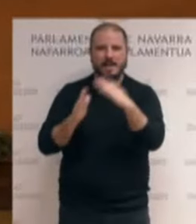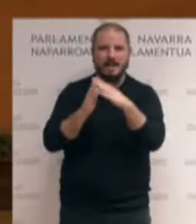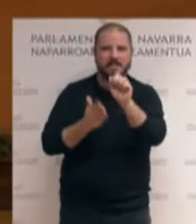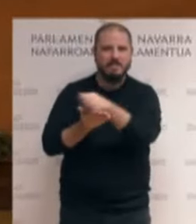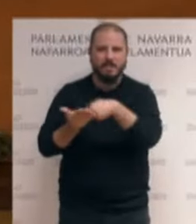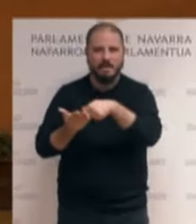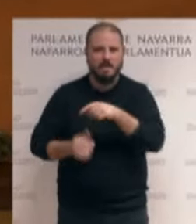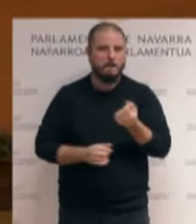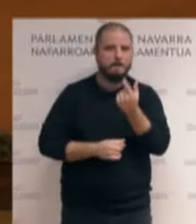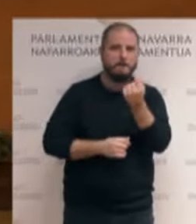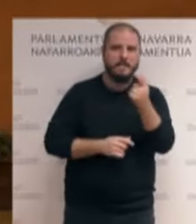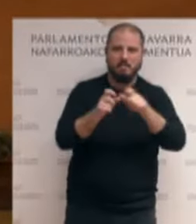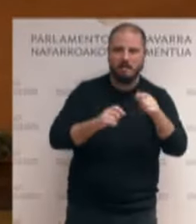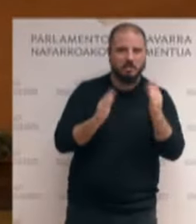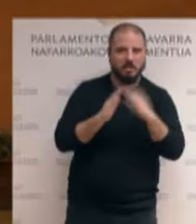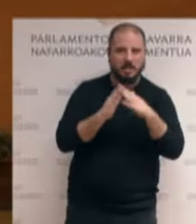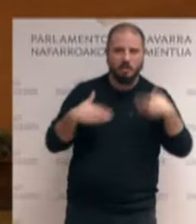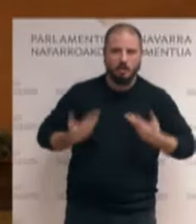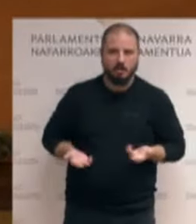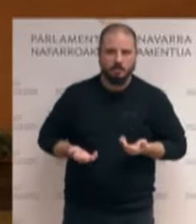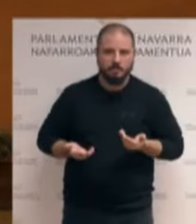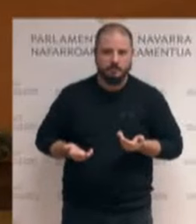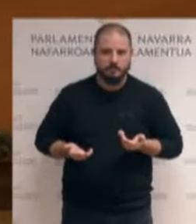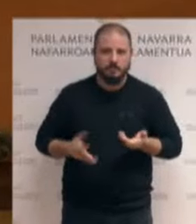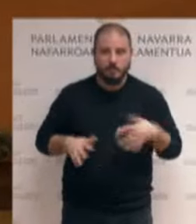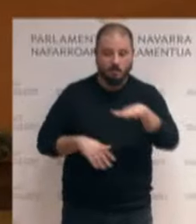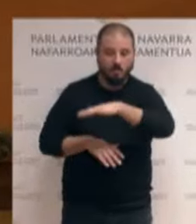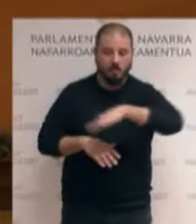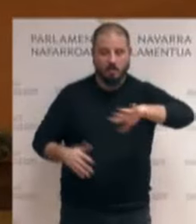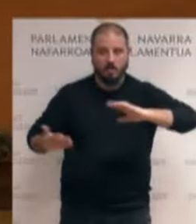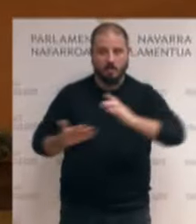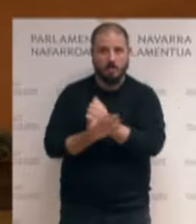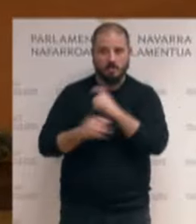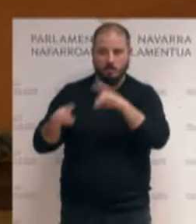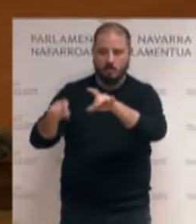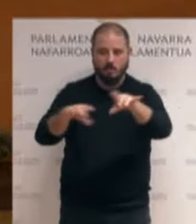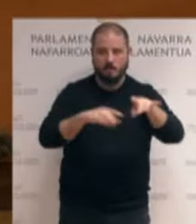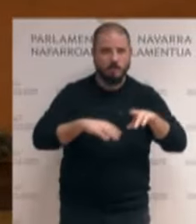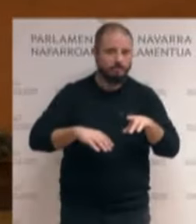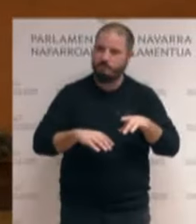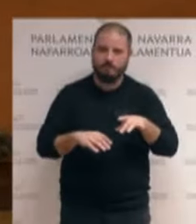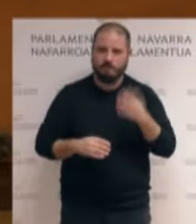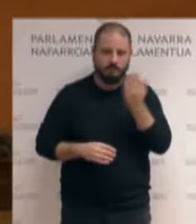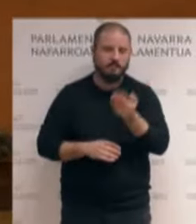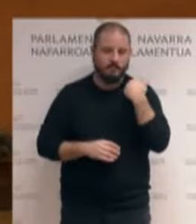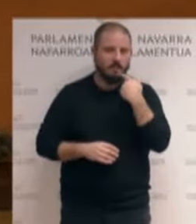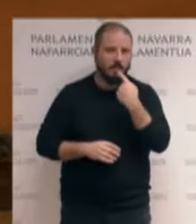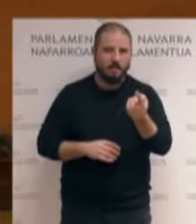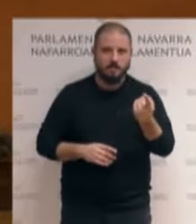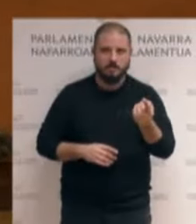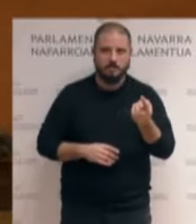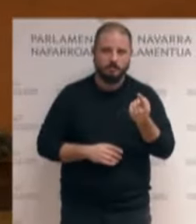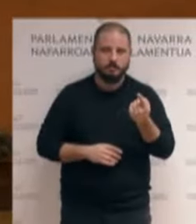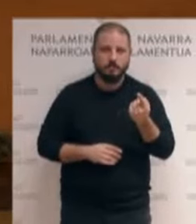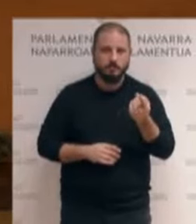sin vivienda. Pero esto no ocurre por igual en todas las zonas de Navarra. Ya lo hemos oído decir, pero no tenemos que